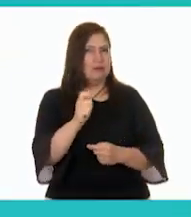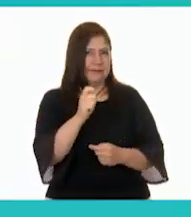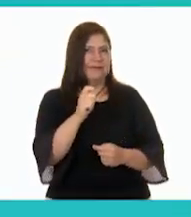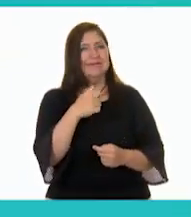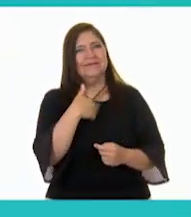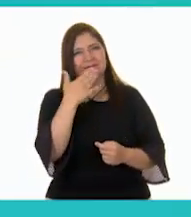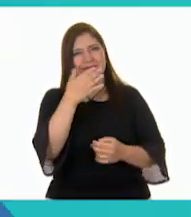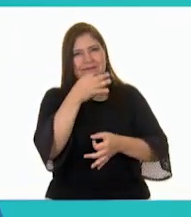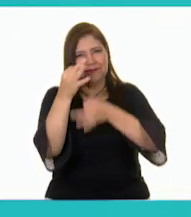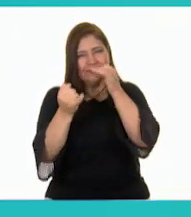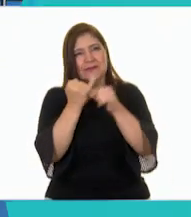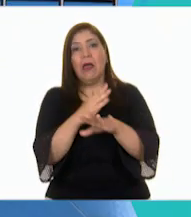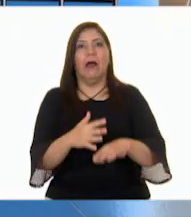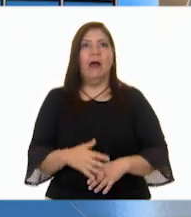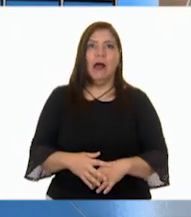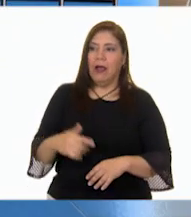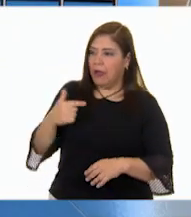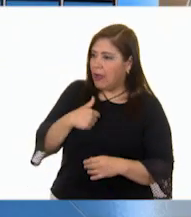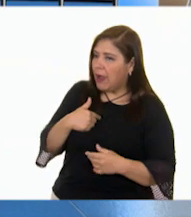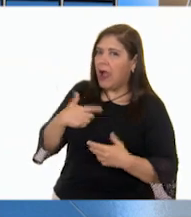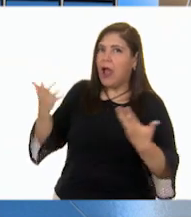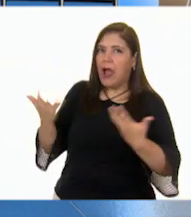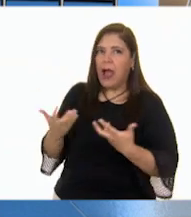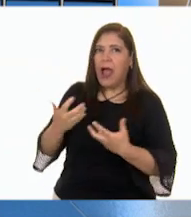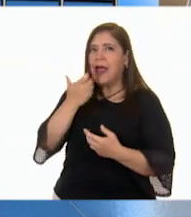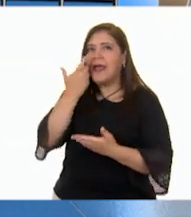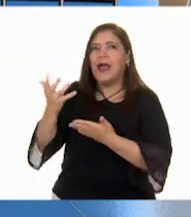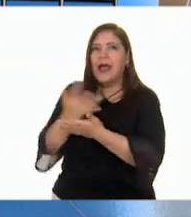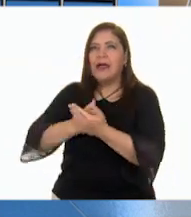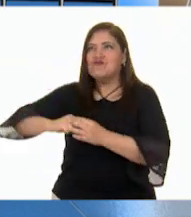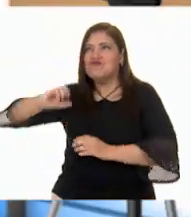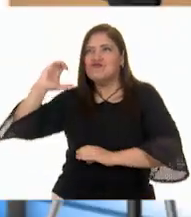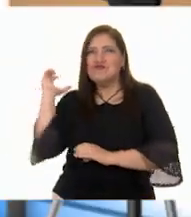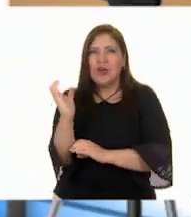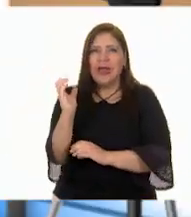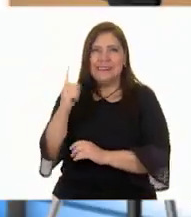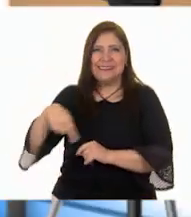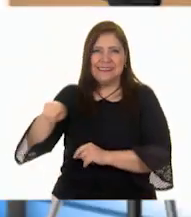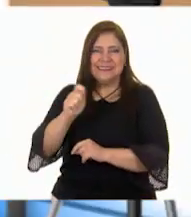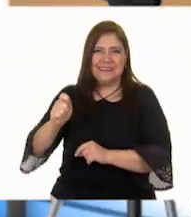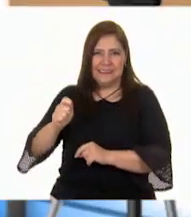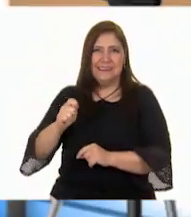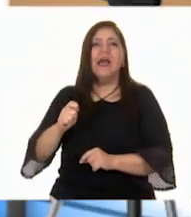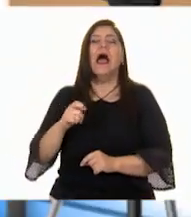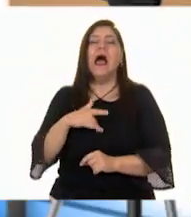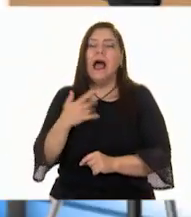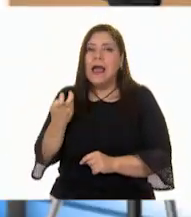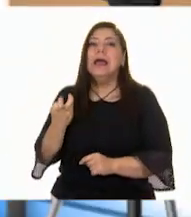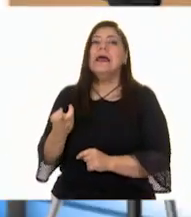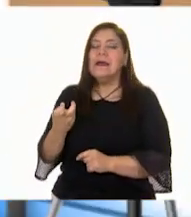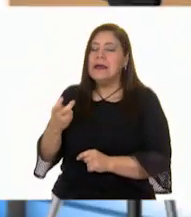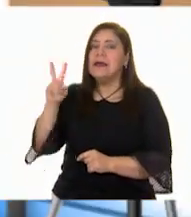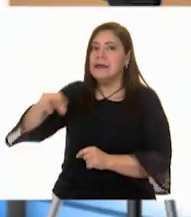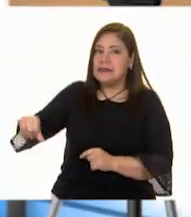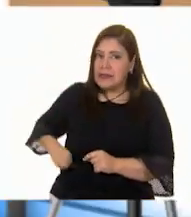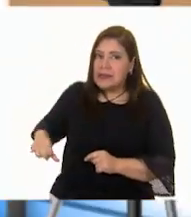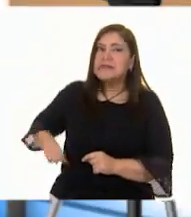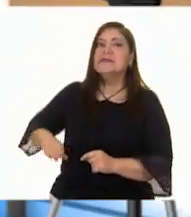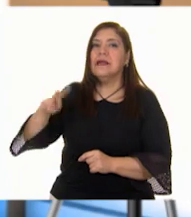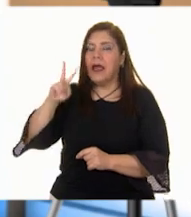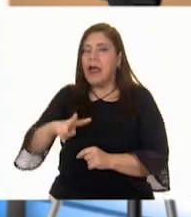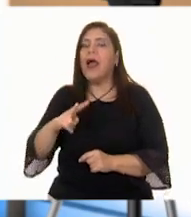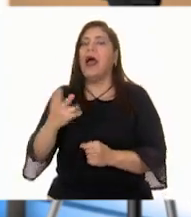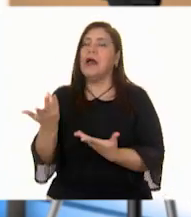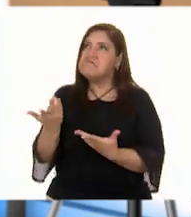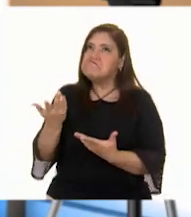informativo. ¡Ahora me dieron ganas de practicar tochito! Sí, qué interesante y educativo, Ale. Y